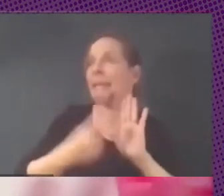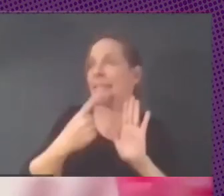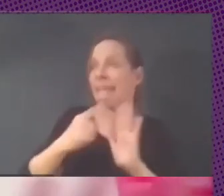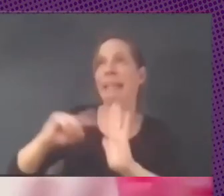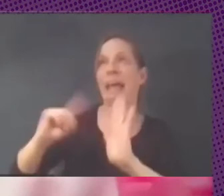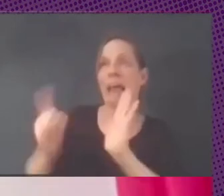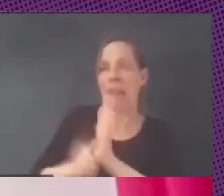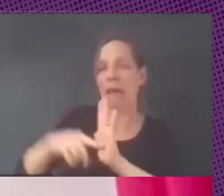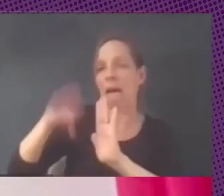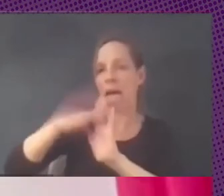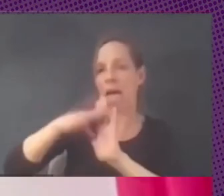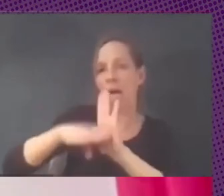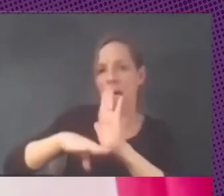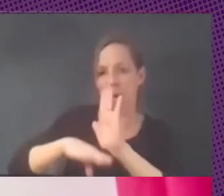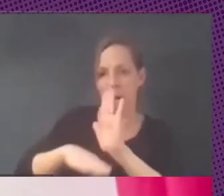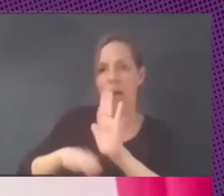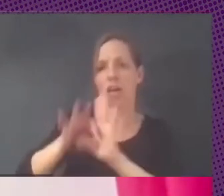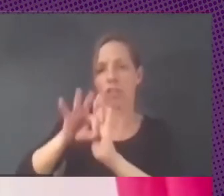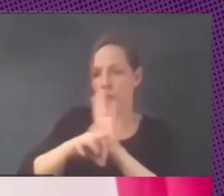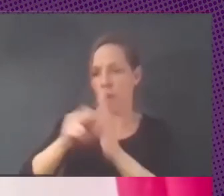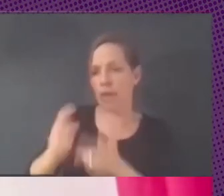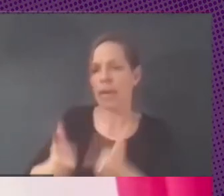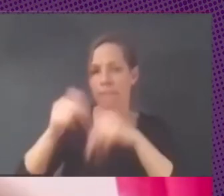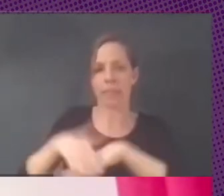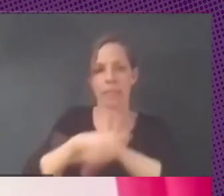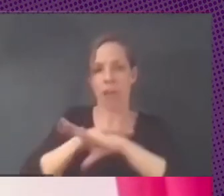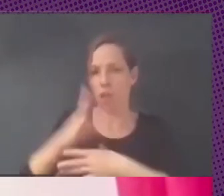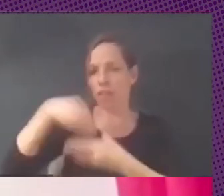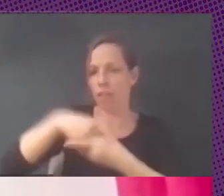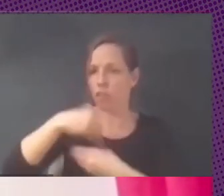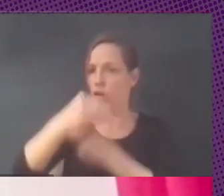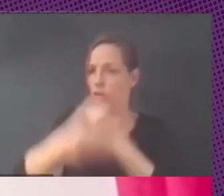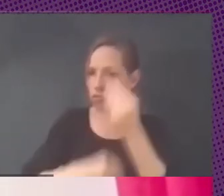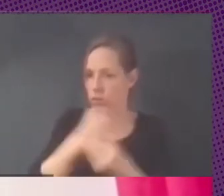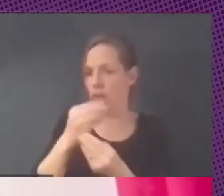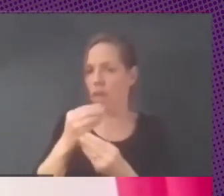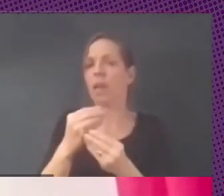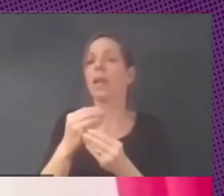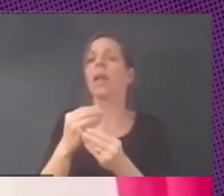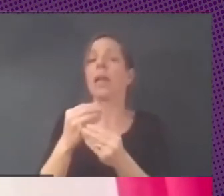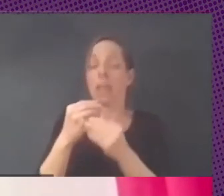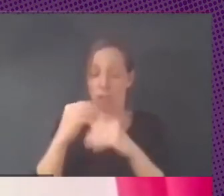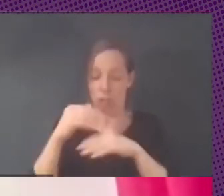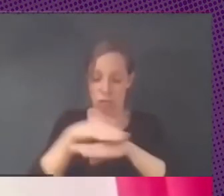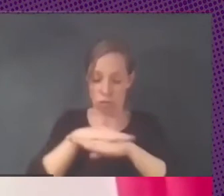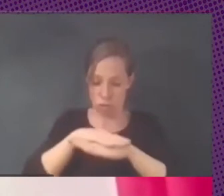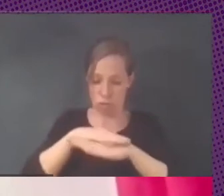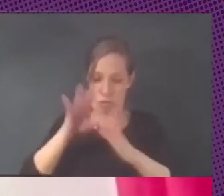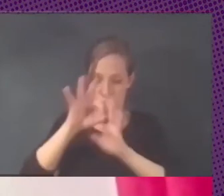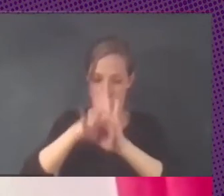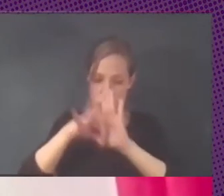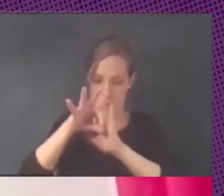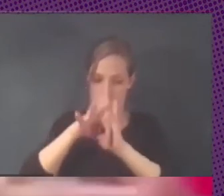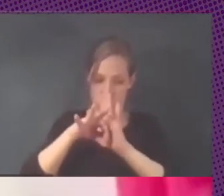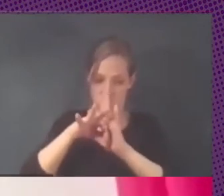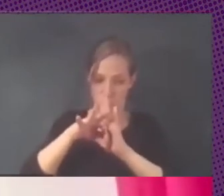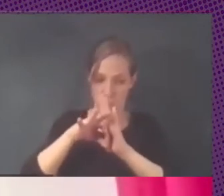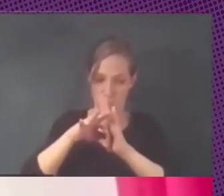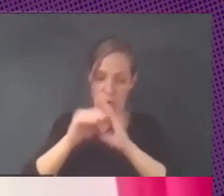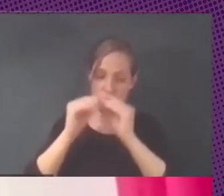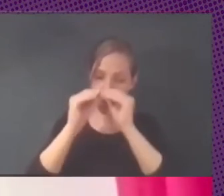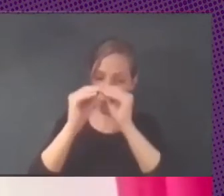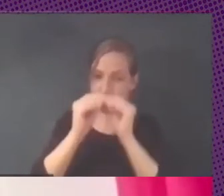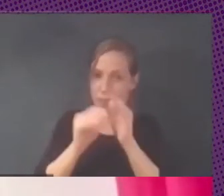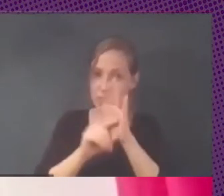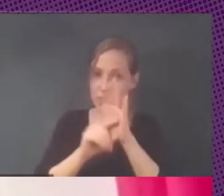que un software libre en el estado que el software que desarrolle el estado o que encargue desarrollar el estado tiene